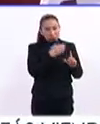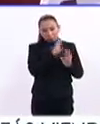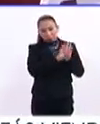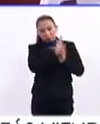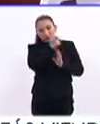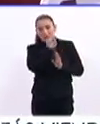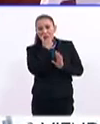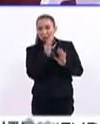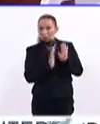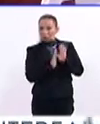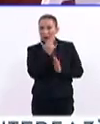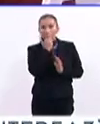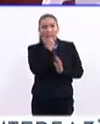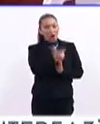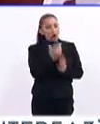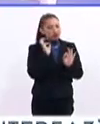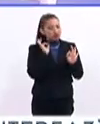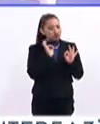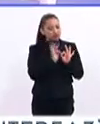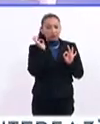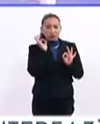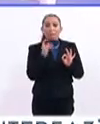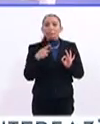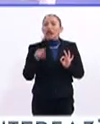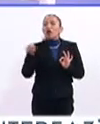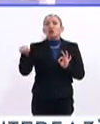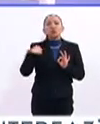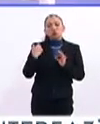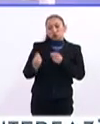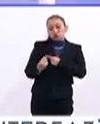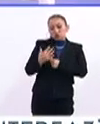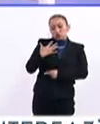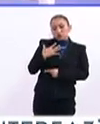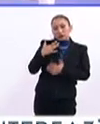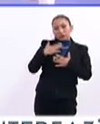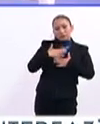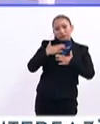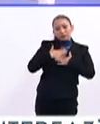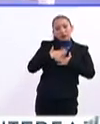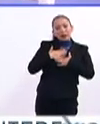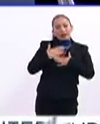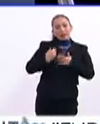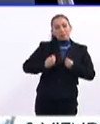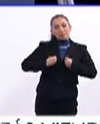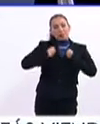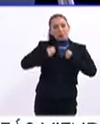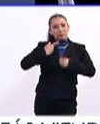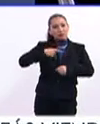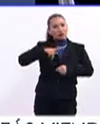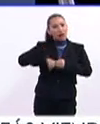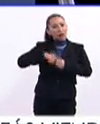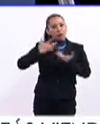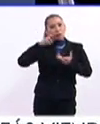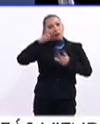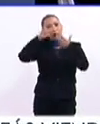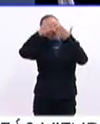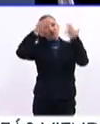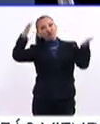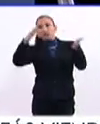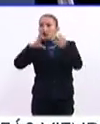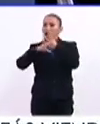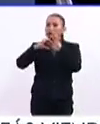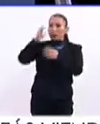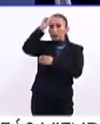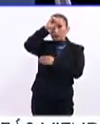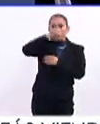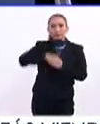desarrollo del inglés, mejoramiento del inglés, pero ¿cómo impactó en tu forma personal, forma de ver la vida, forma de ver las